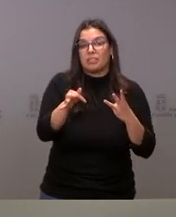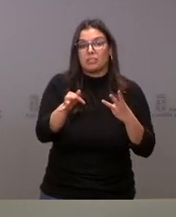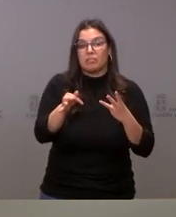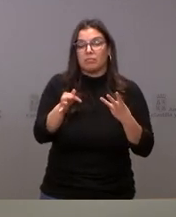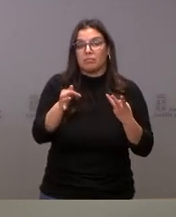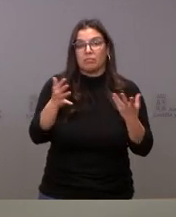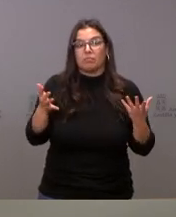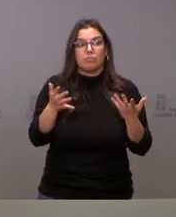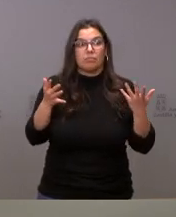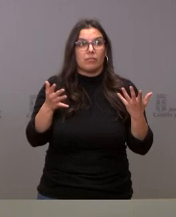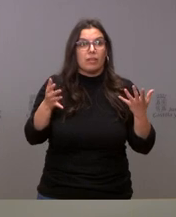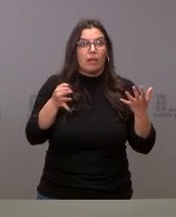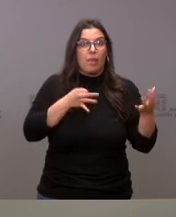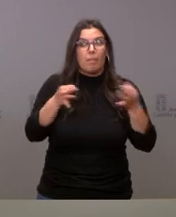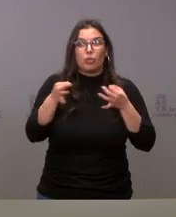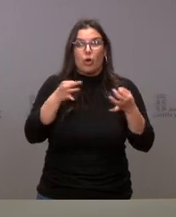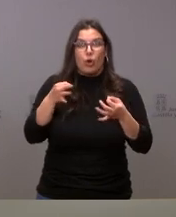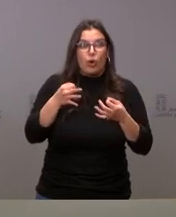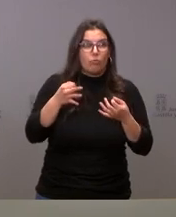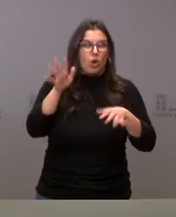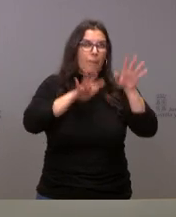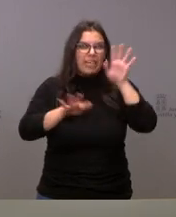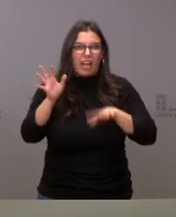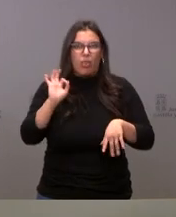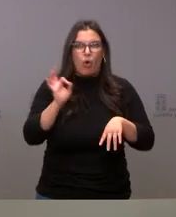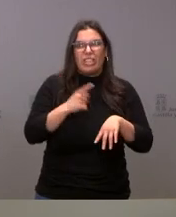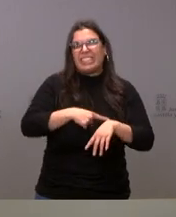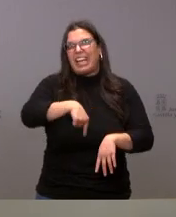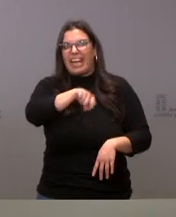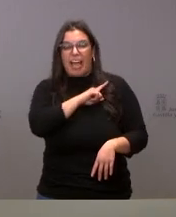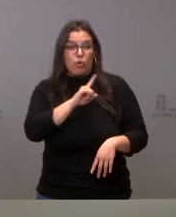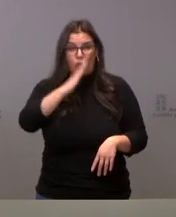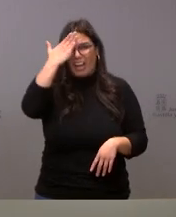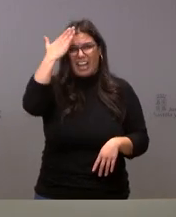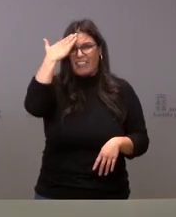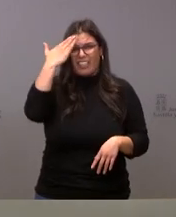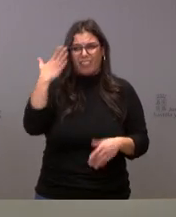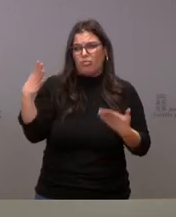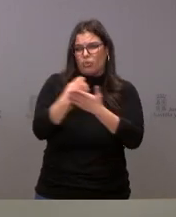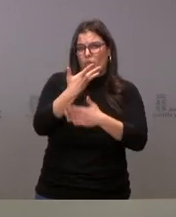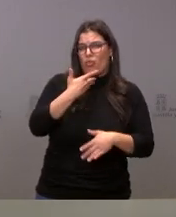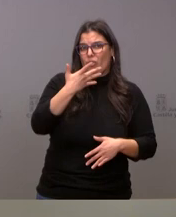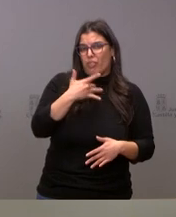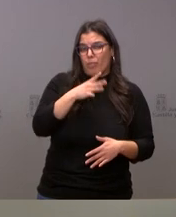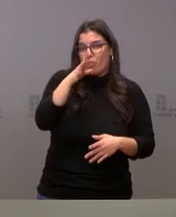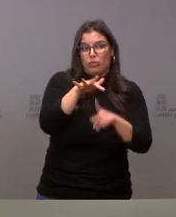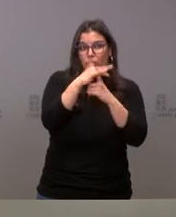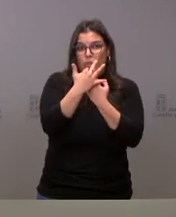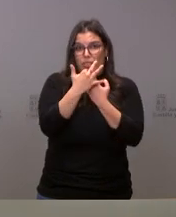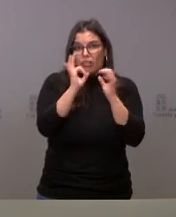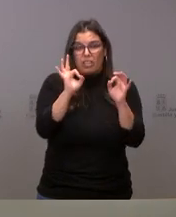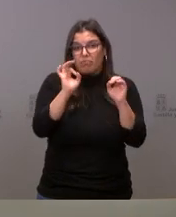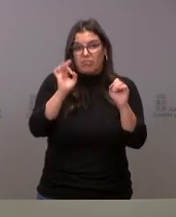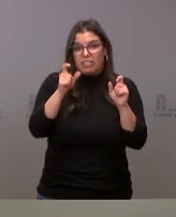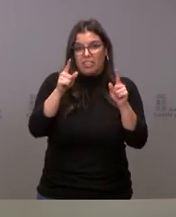unas cuestiones especialmente complicadas más allá del sentido común que todos conocemos al respecto de los mecanismos